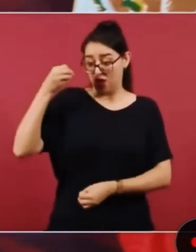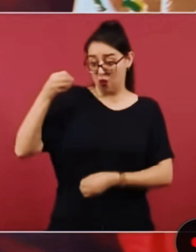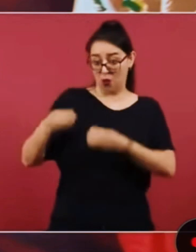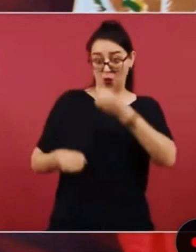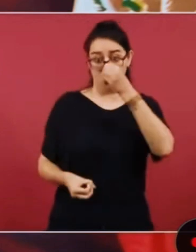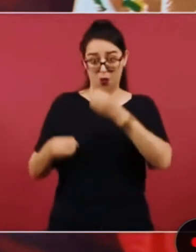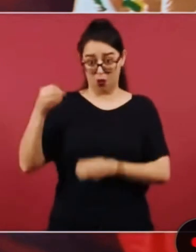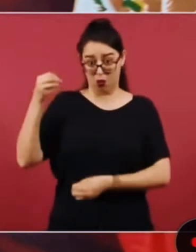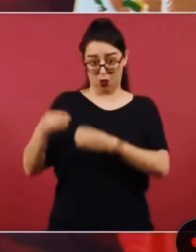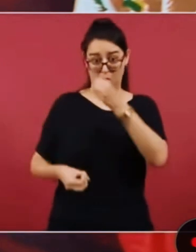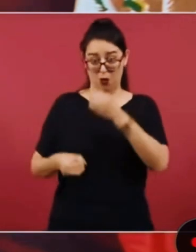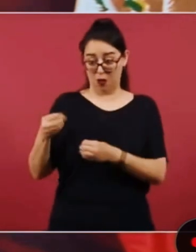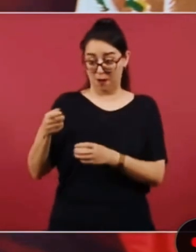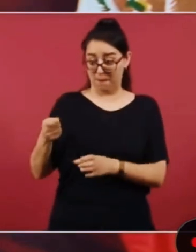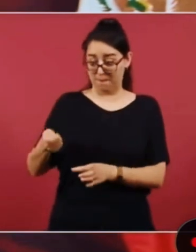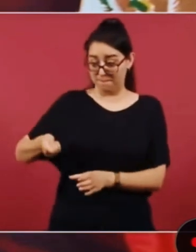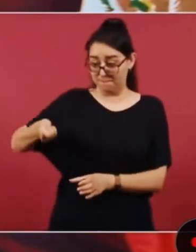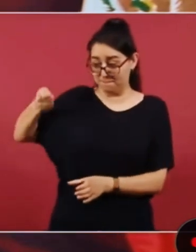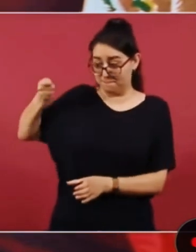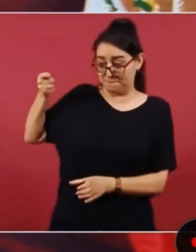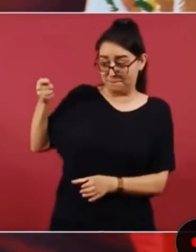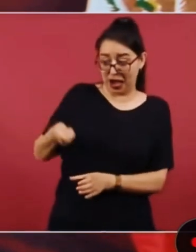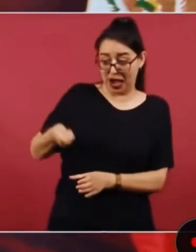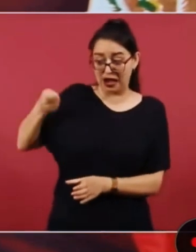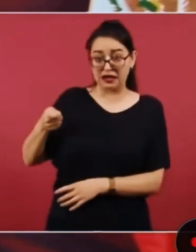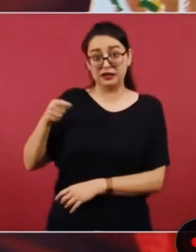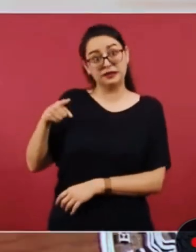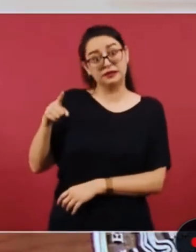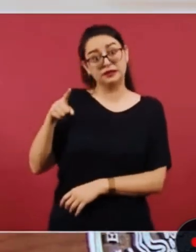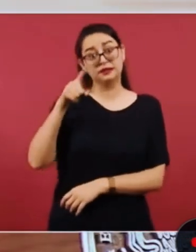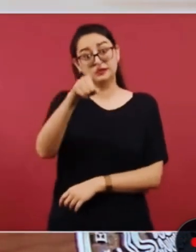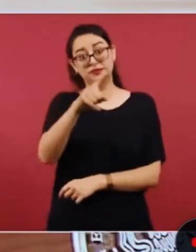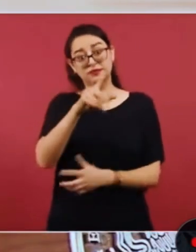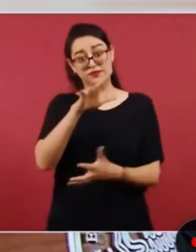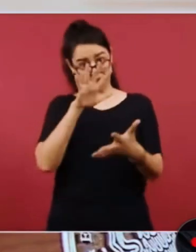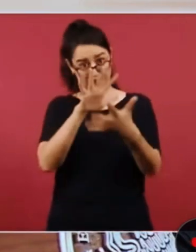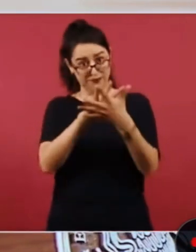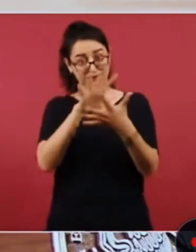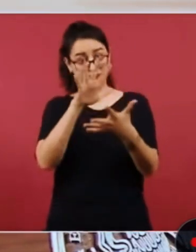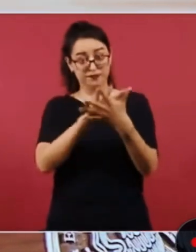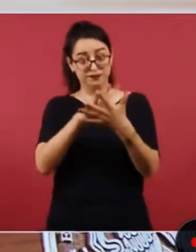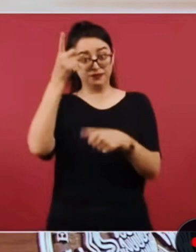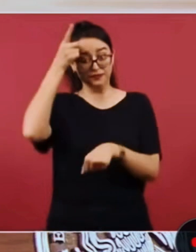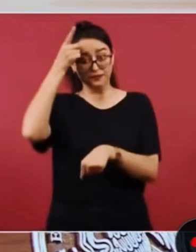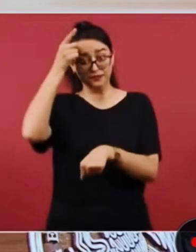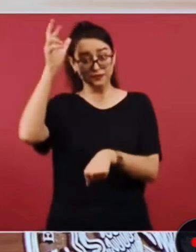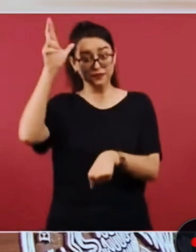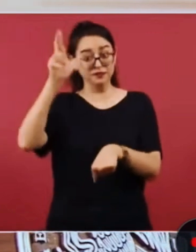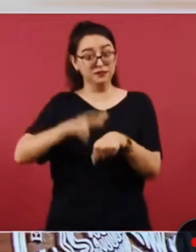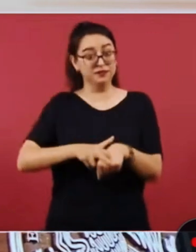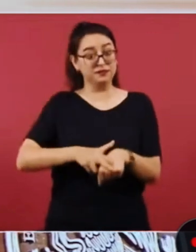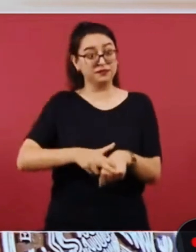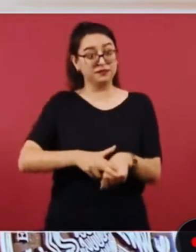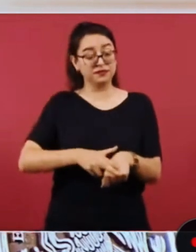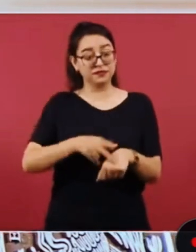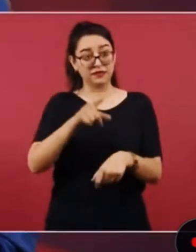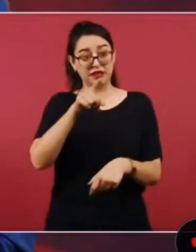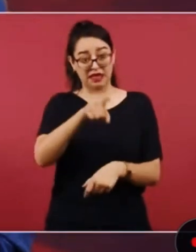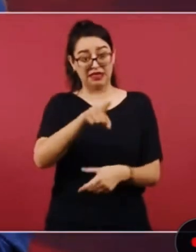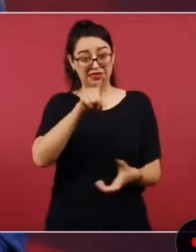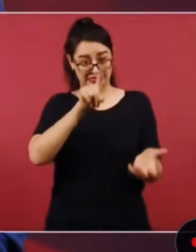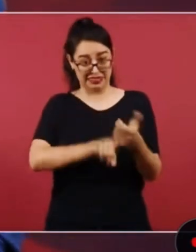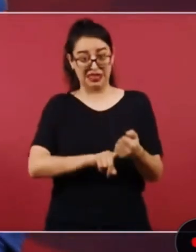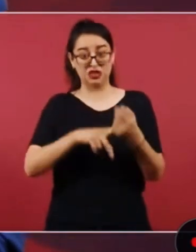al encargado de un reclusorio de que en tres horas fíjense